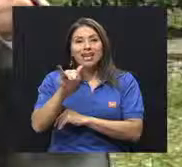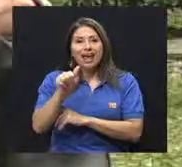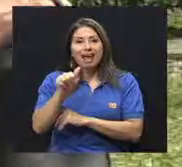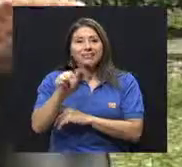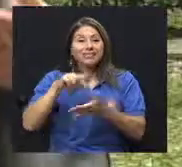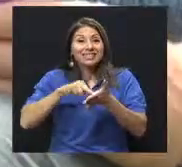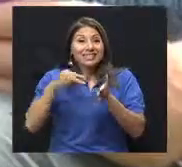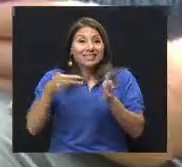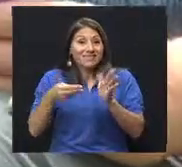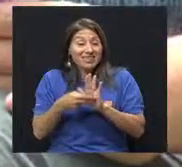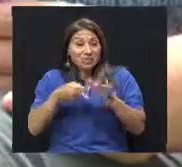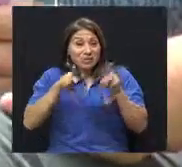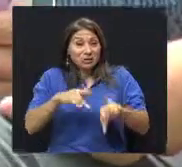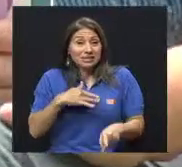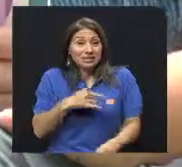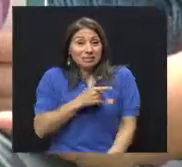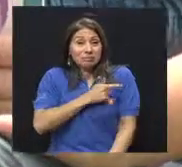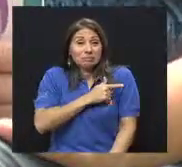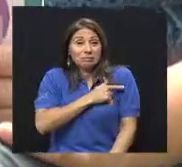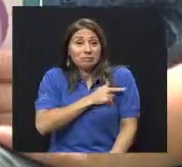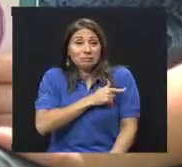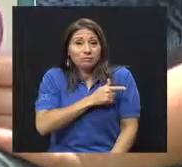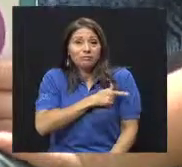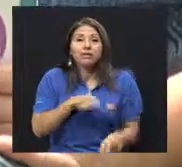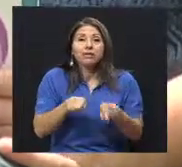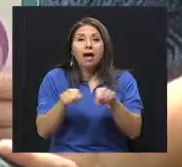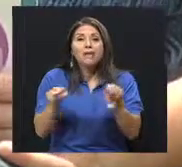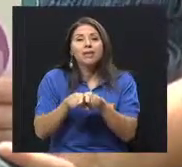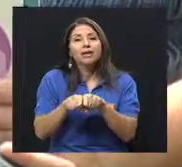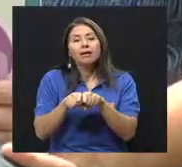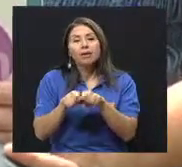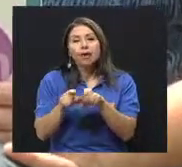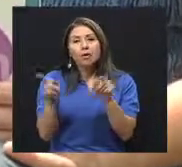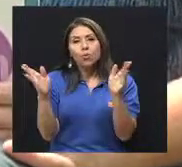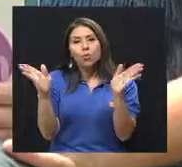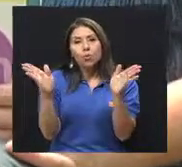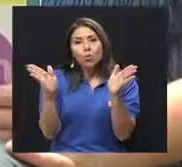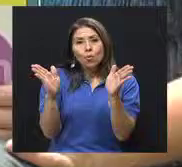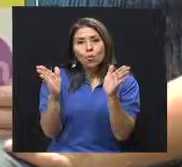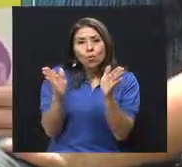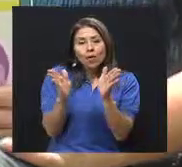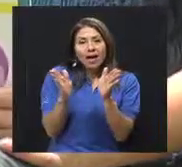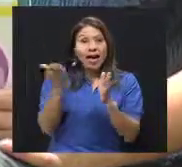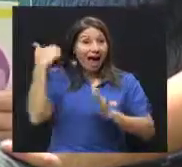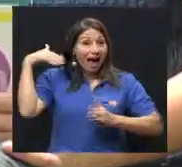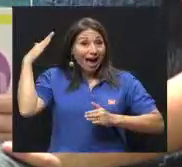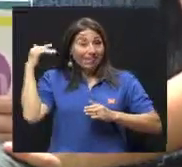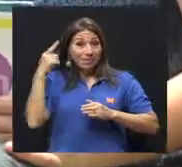con azúcar, por supuesto. Antes se hacía el diagnóstico midiendo el azúcar de